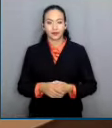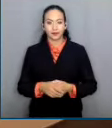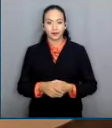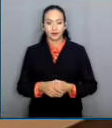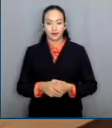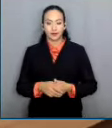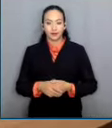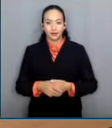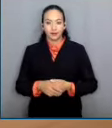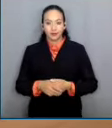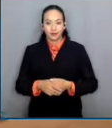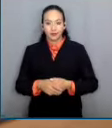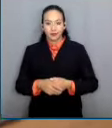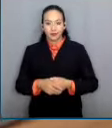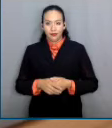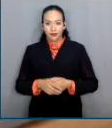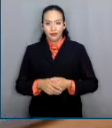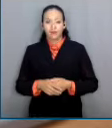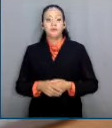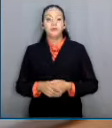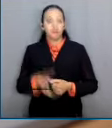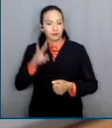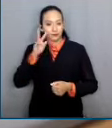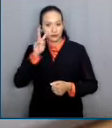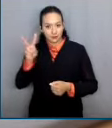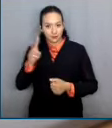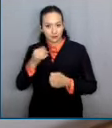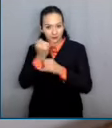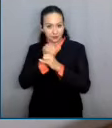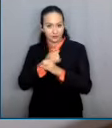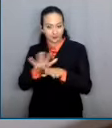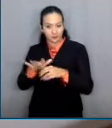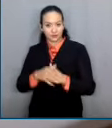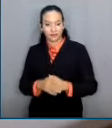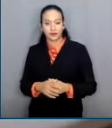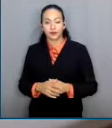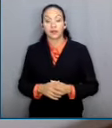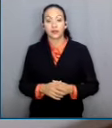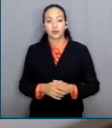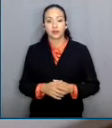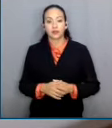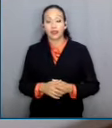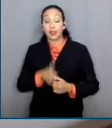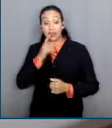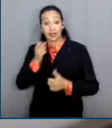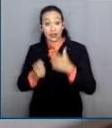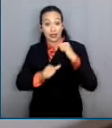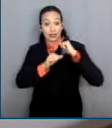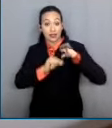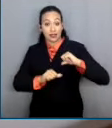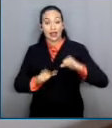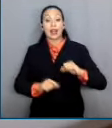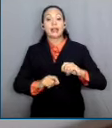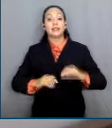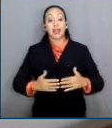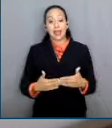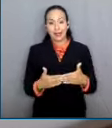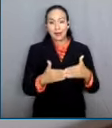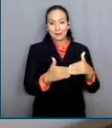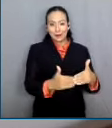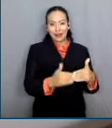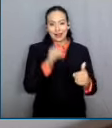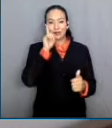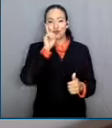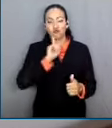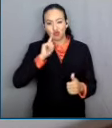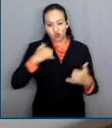Y escuche con atención la siguiente información porque de acuerdo con autoridades los embarazos en niñas y adolescentes son productos de